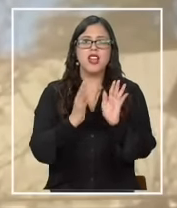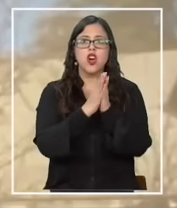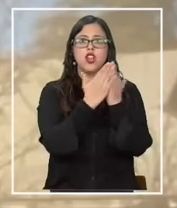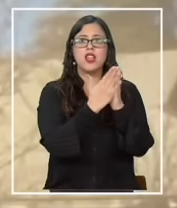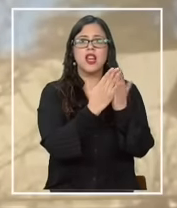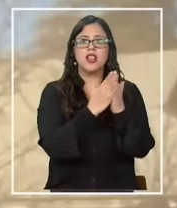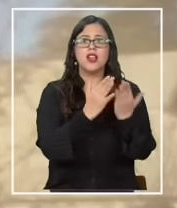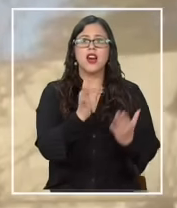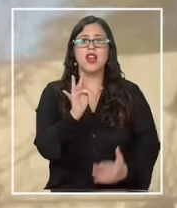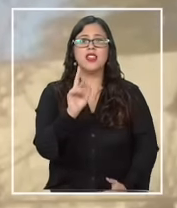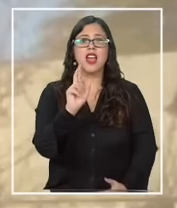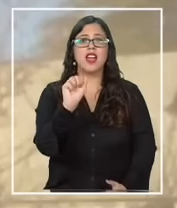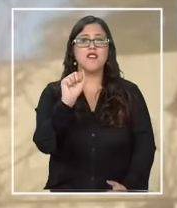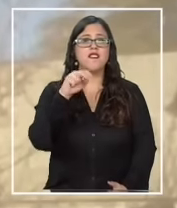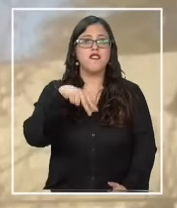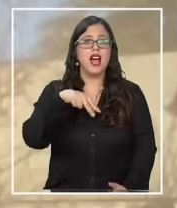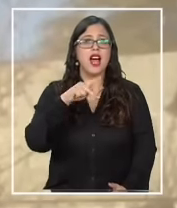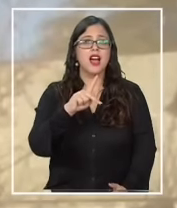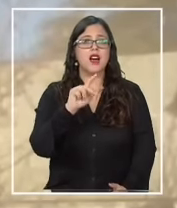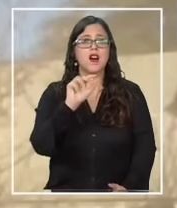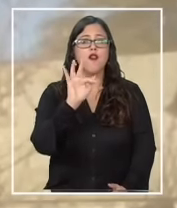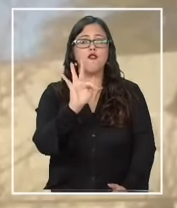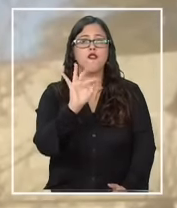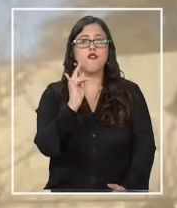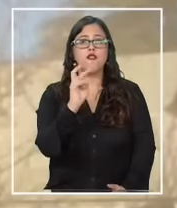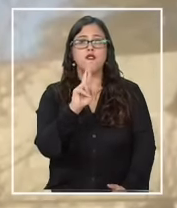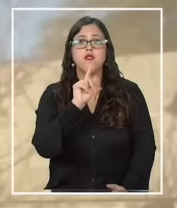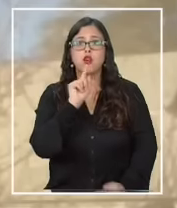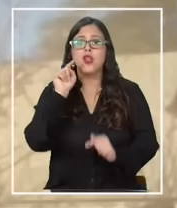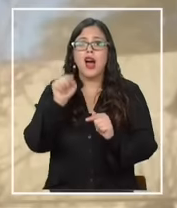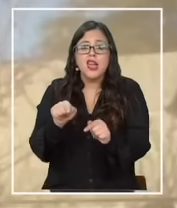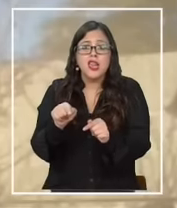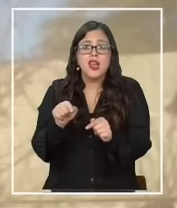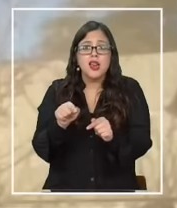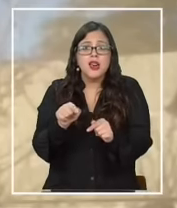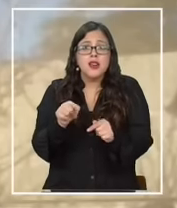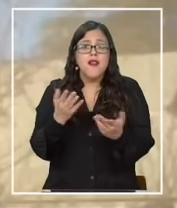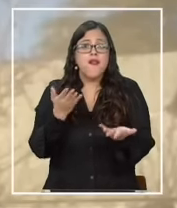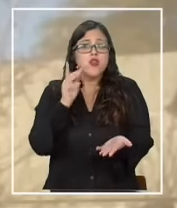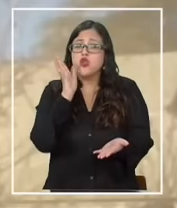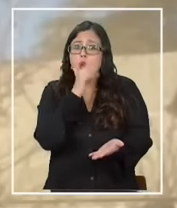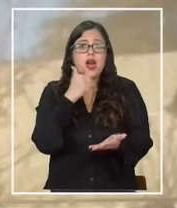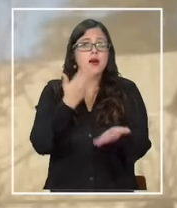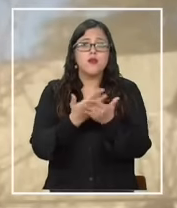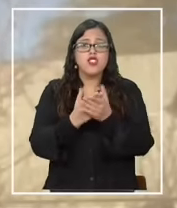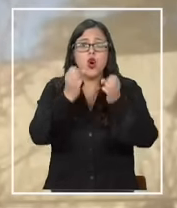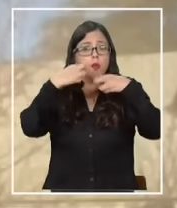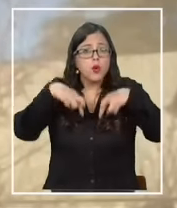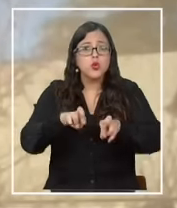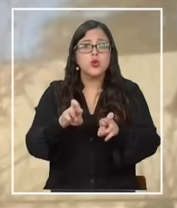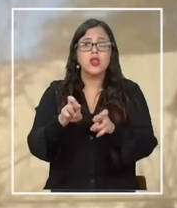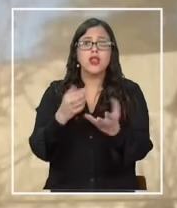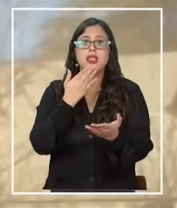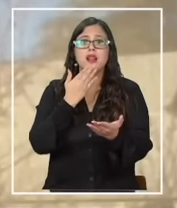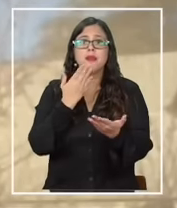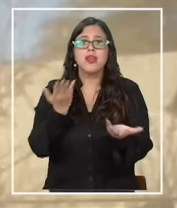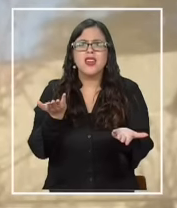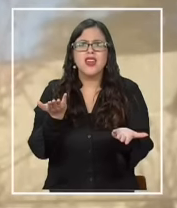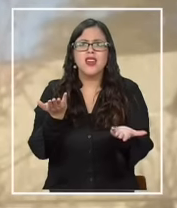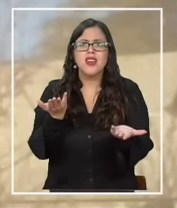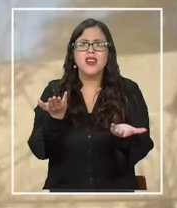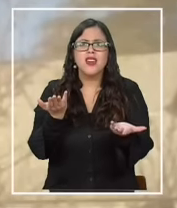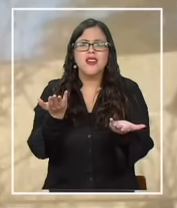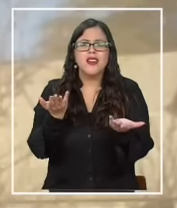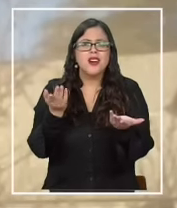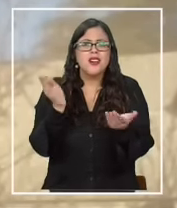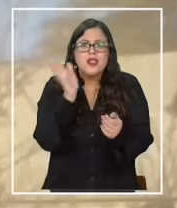libro de Frankfurt creo que estamos desperdiciando una enorme oportunidad y estamos teniendo una visión muy miope de lo que es la